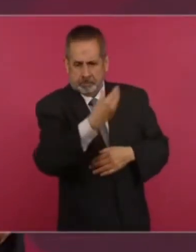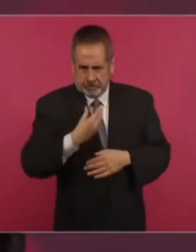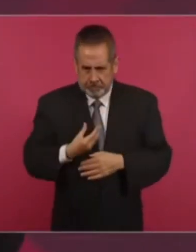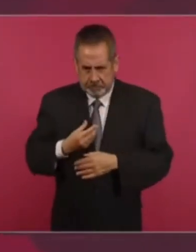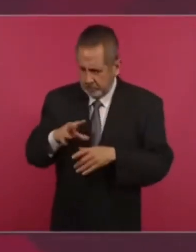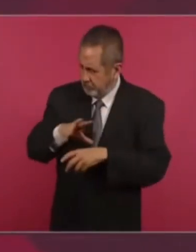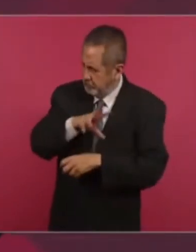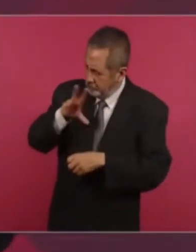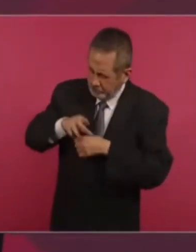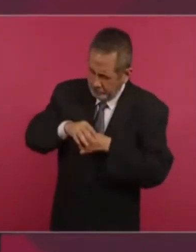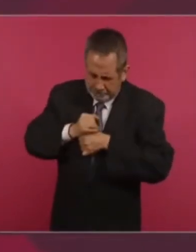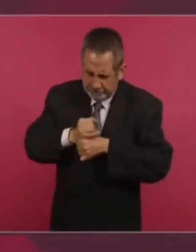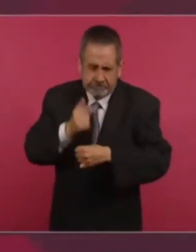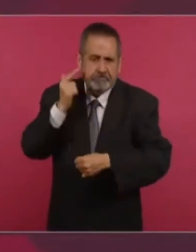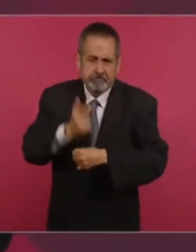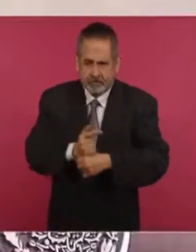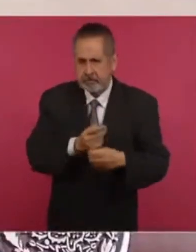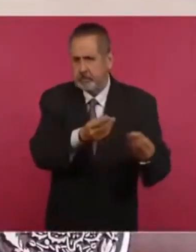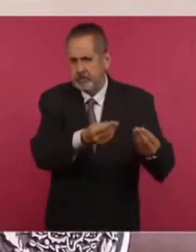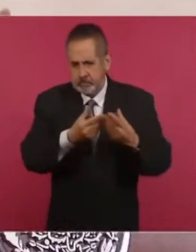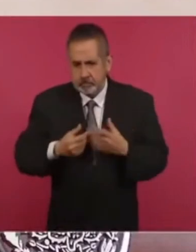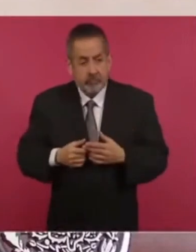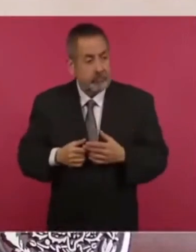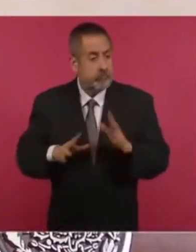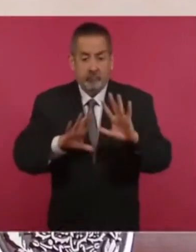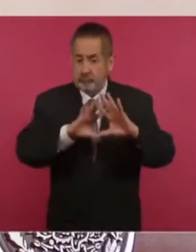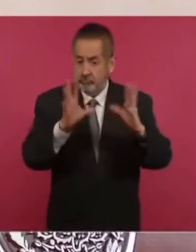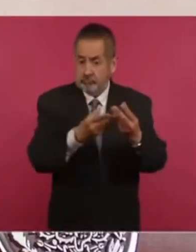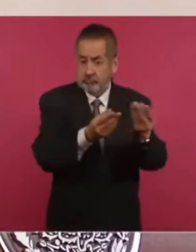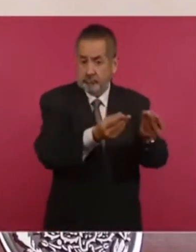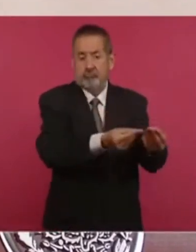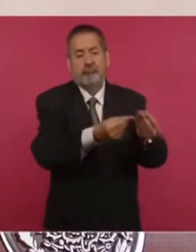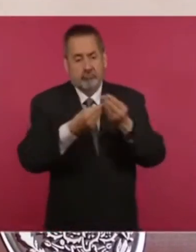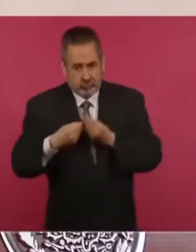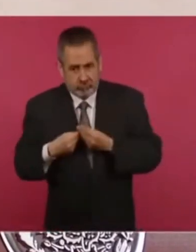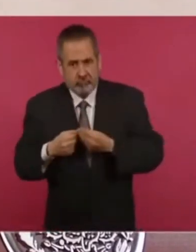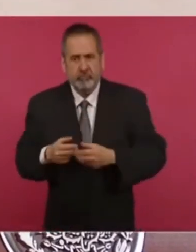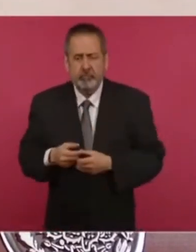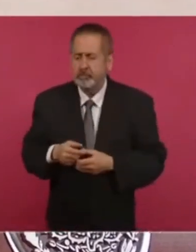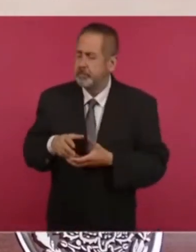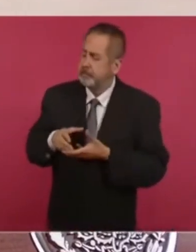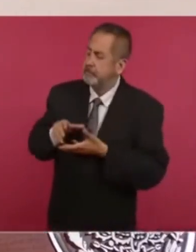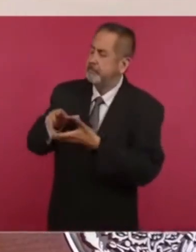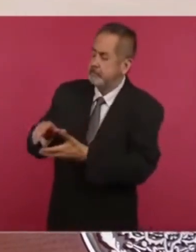Toda, toda, toda, toda la información. Y la enviaron toda. Y todavía, ¿no?